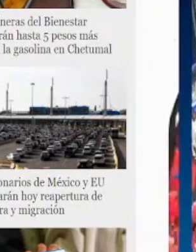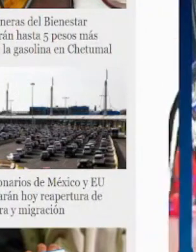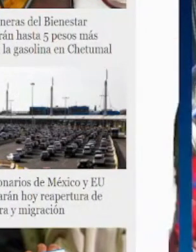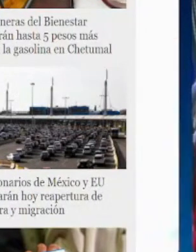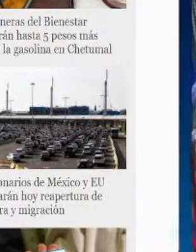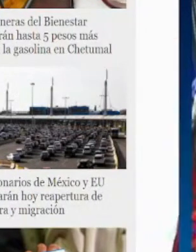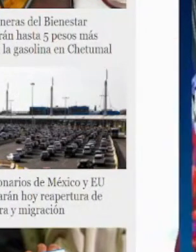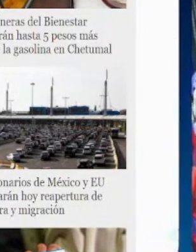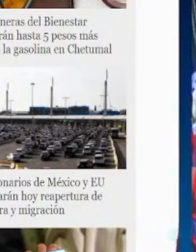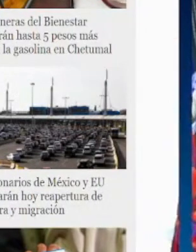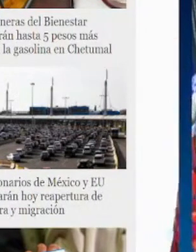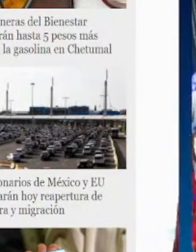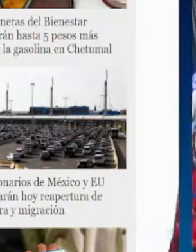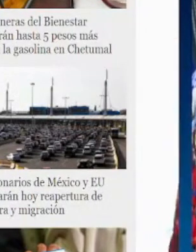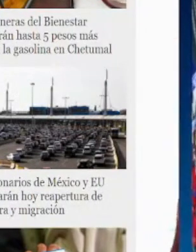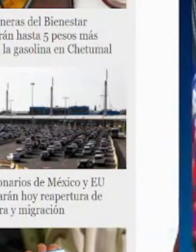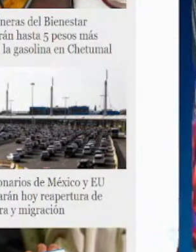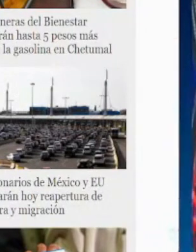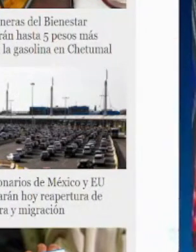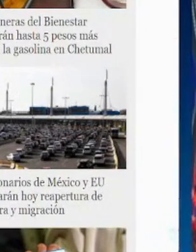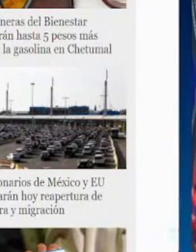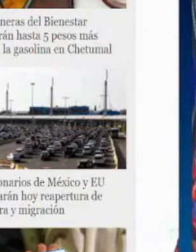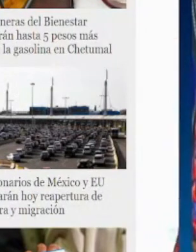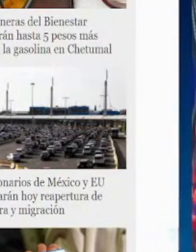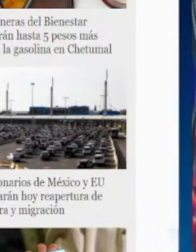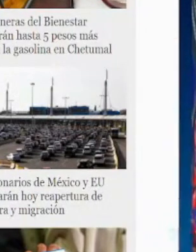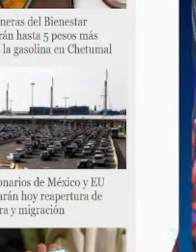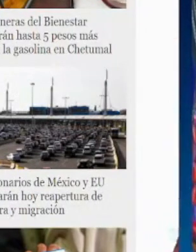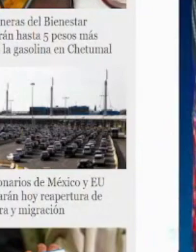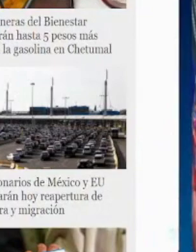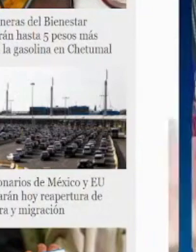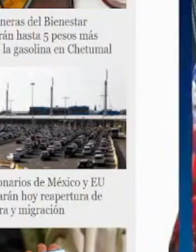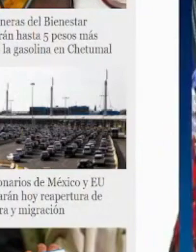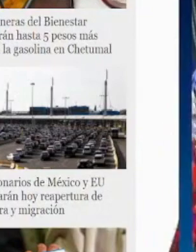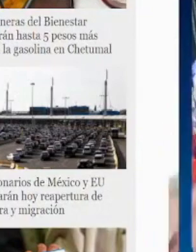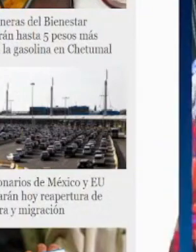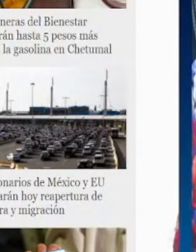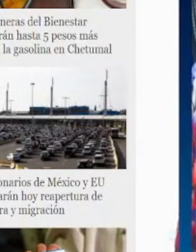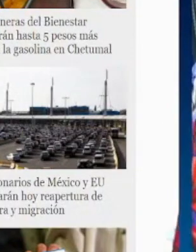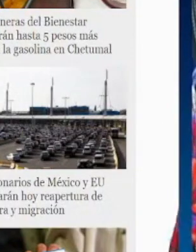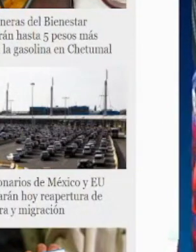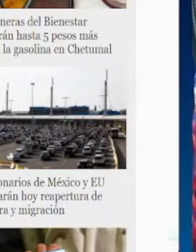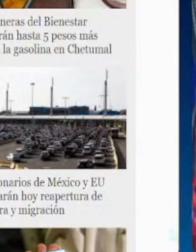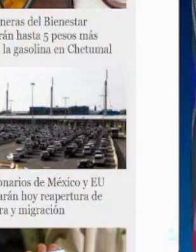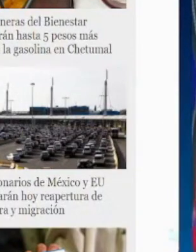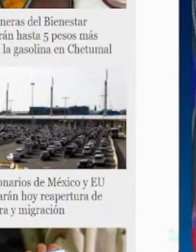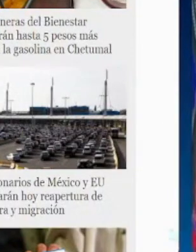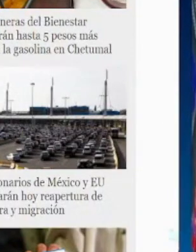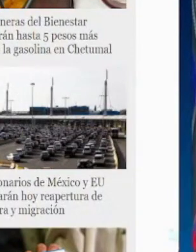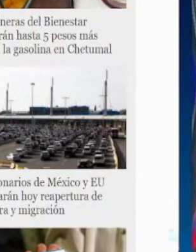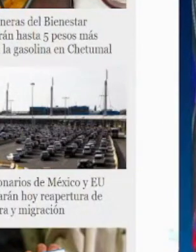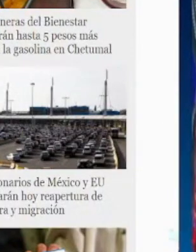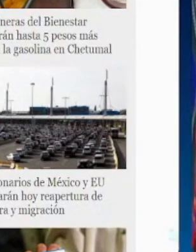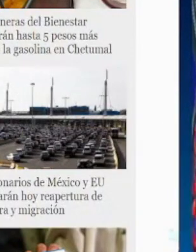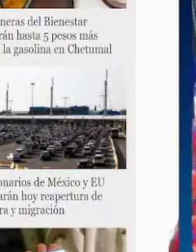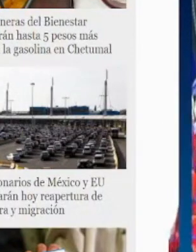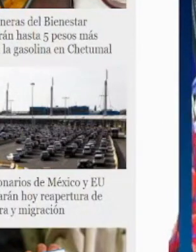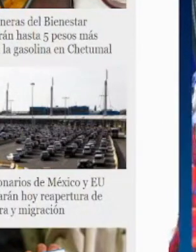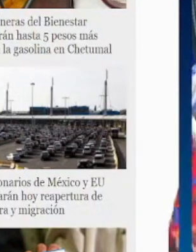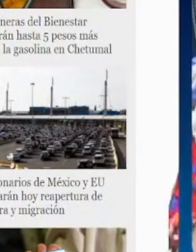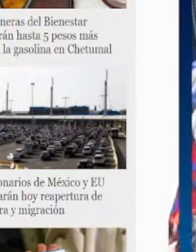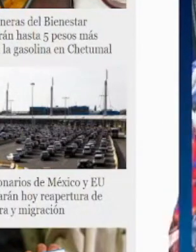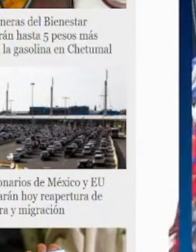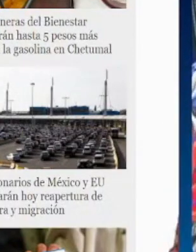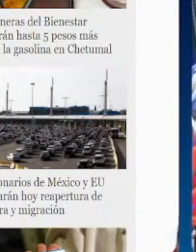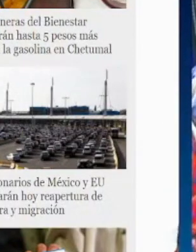endeuda con un abogado que después les resulta mañoso mafioso y que no termina trabajando en favor de la persona entonces por eso es muy importante